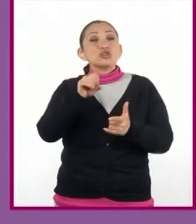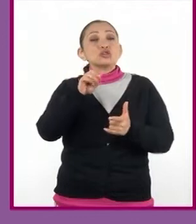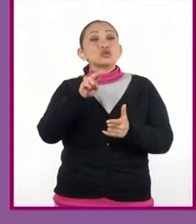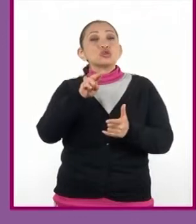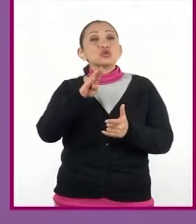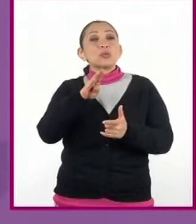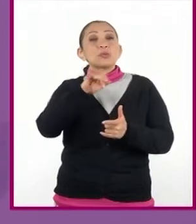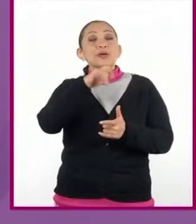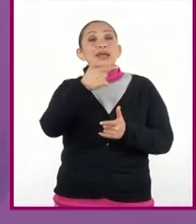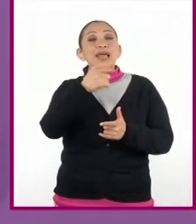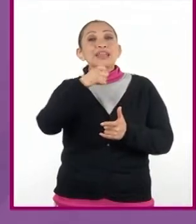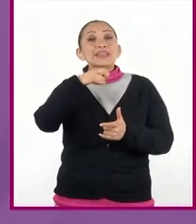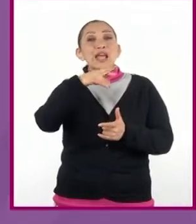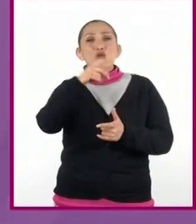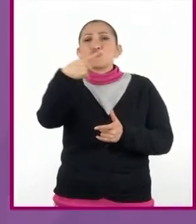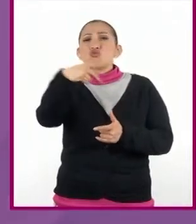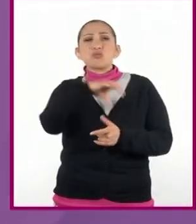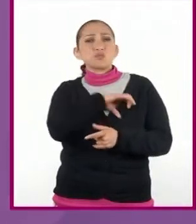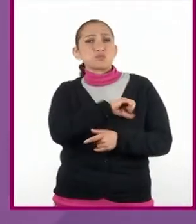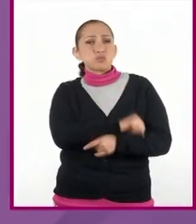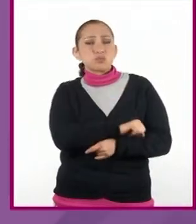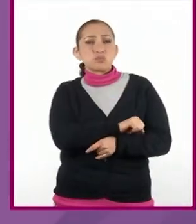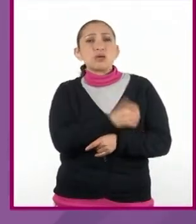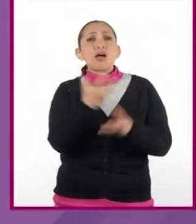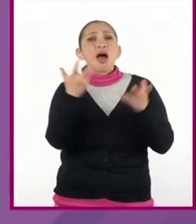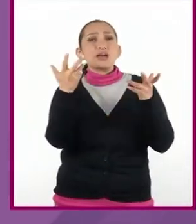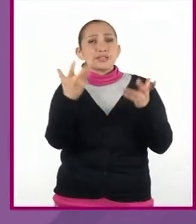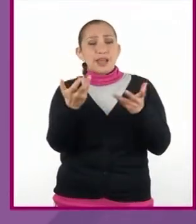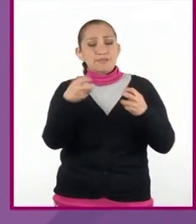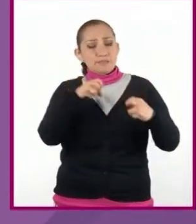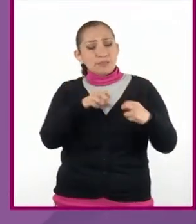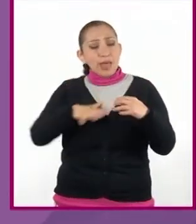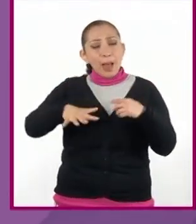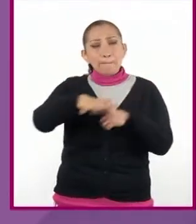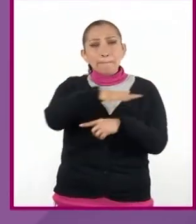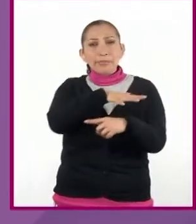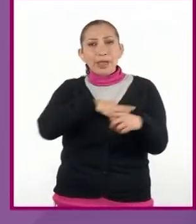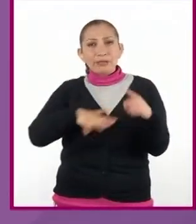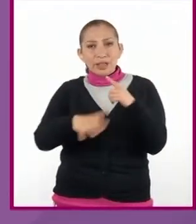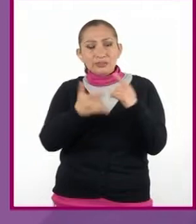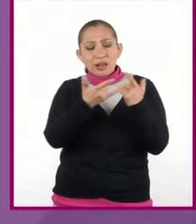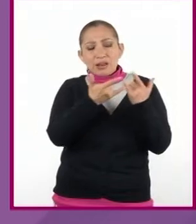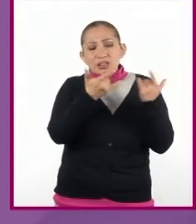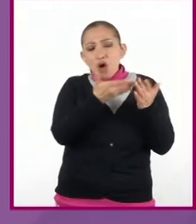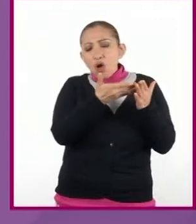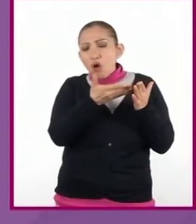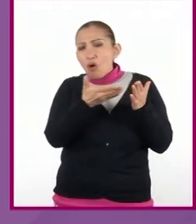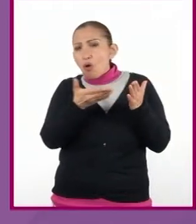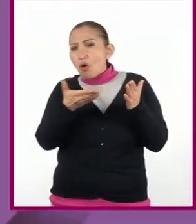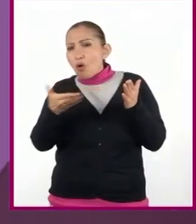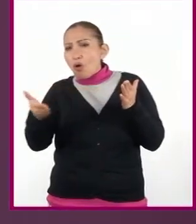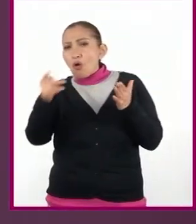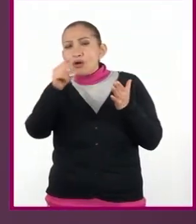específico nos centraremos en desarrollar espacios y ambientes en la trama en un cuento.